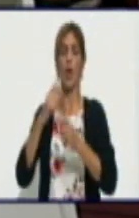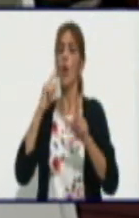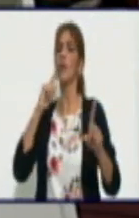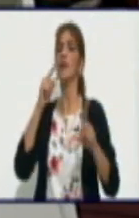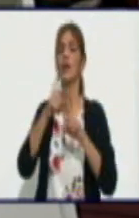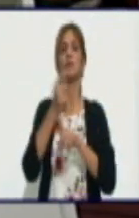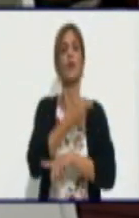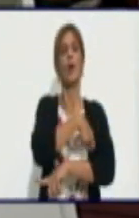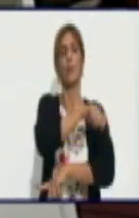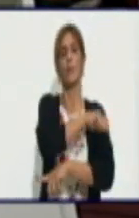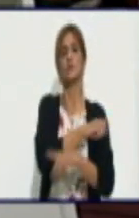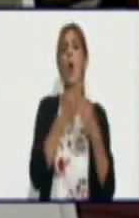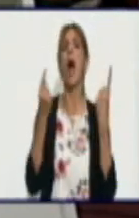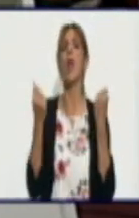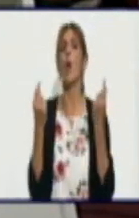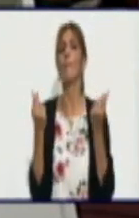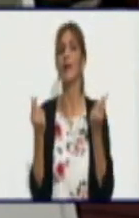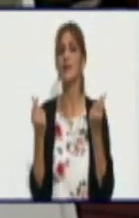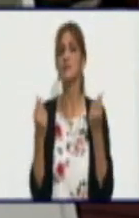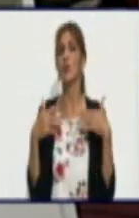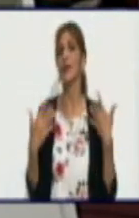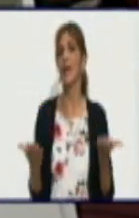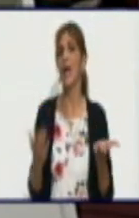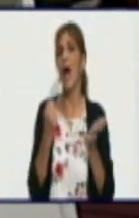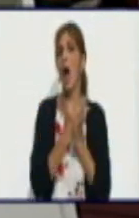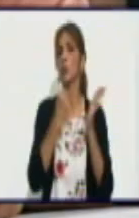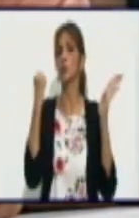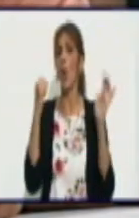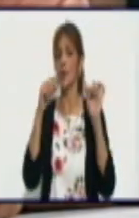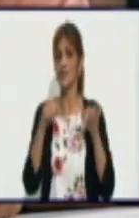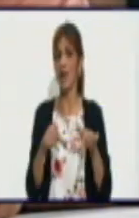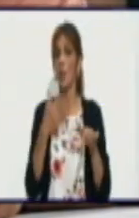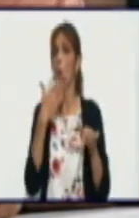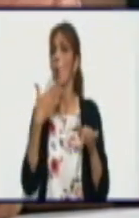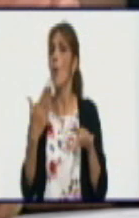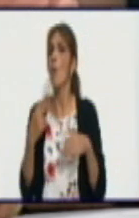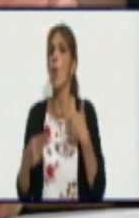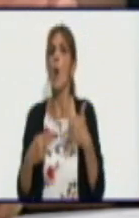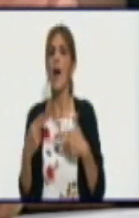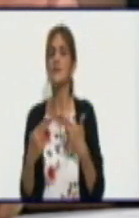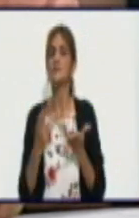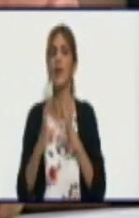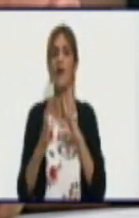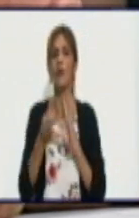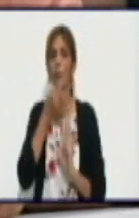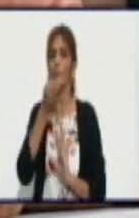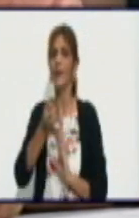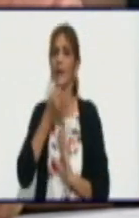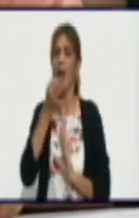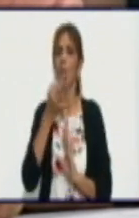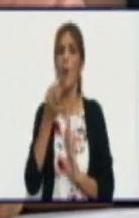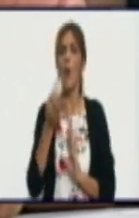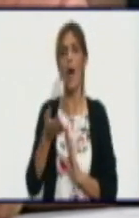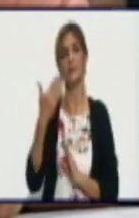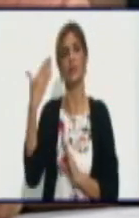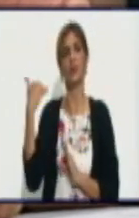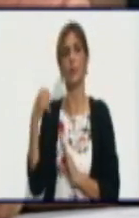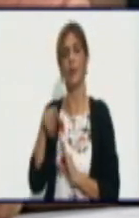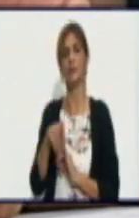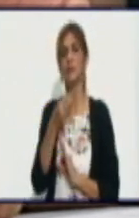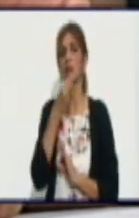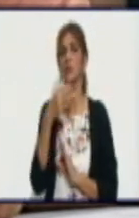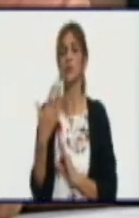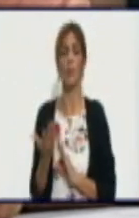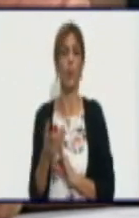los precios que están autorizados. ¿Cómo lo hacen? Bueno, como dijimos anteriormente, usted puede arrendar una de las